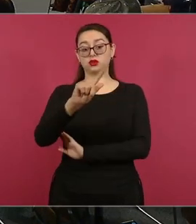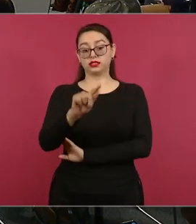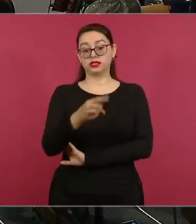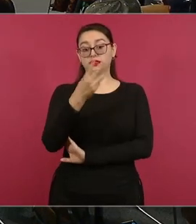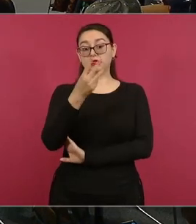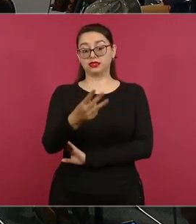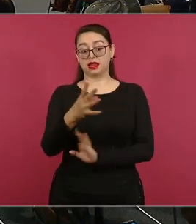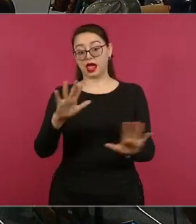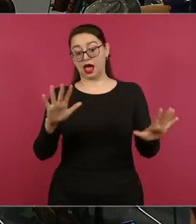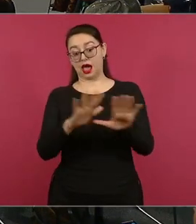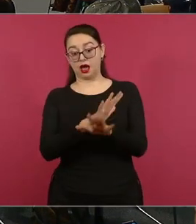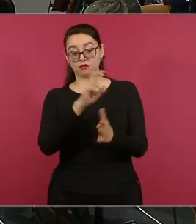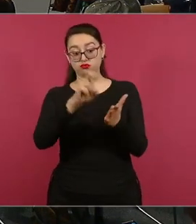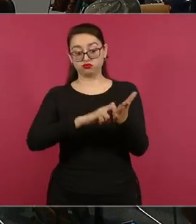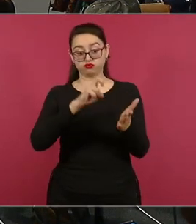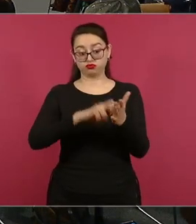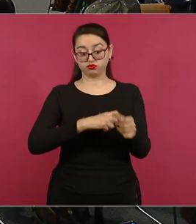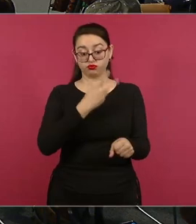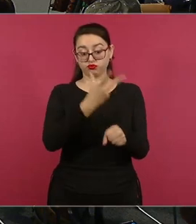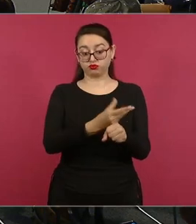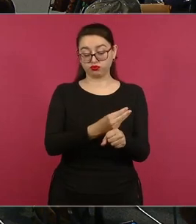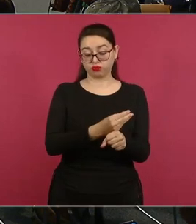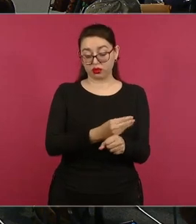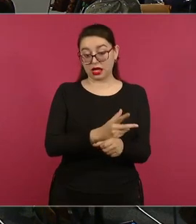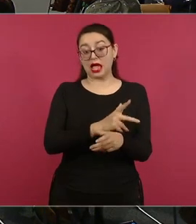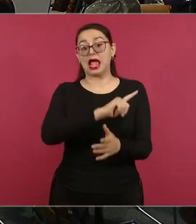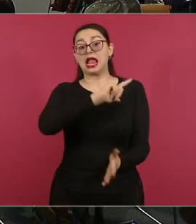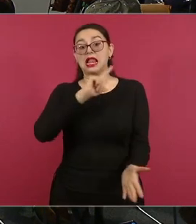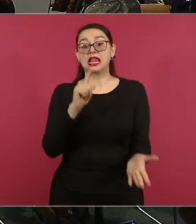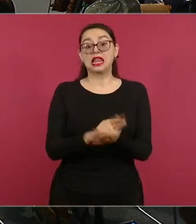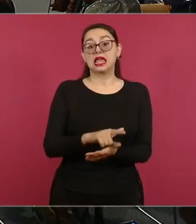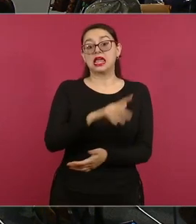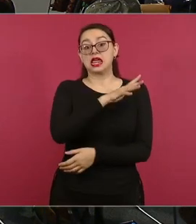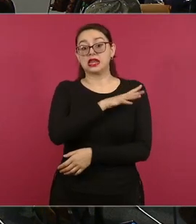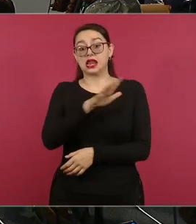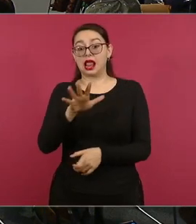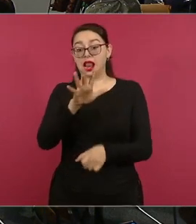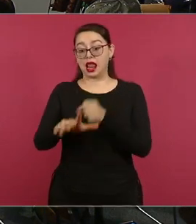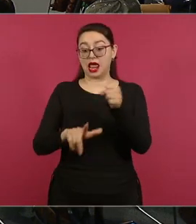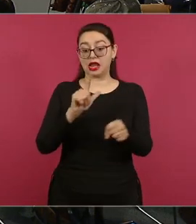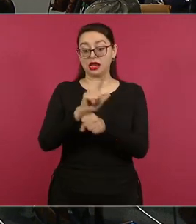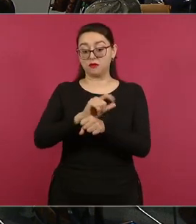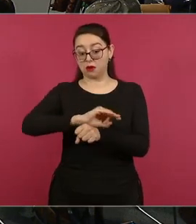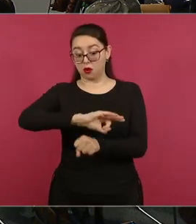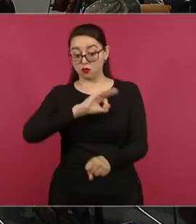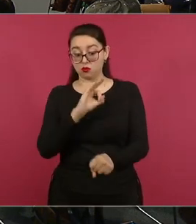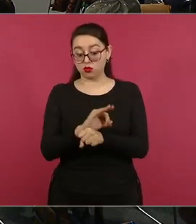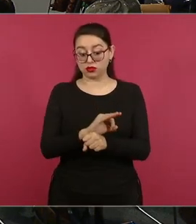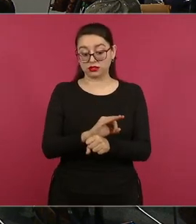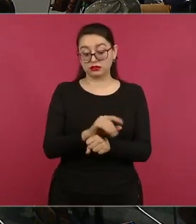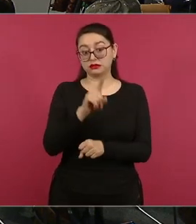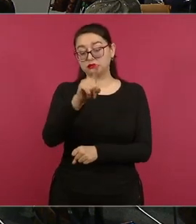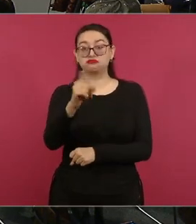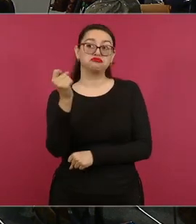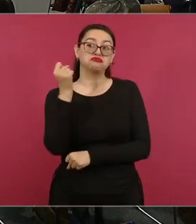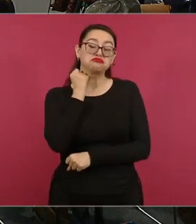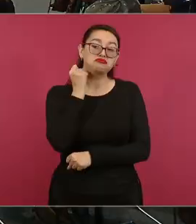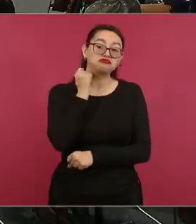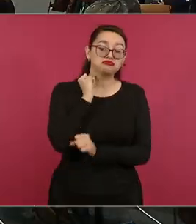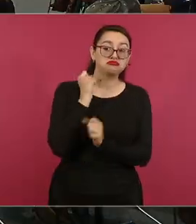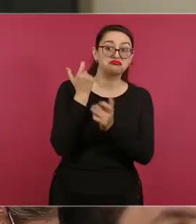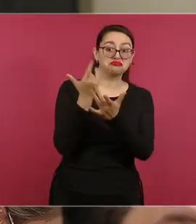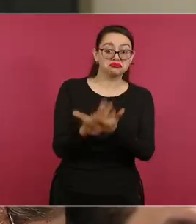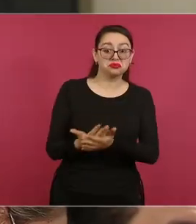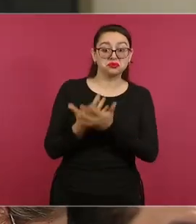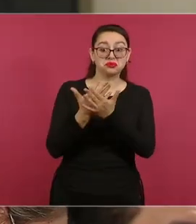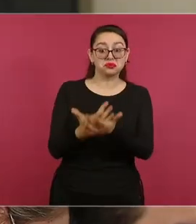para así poder expedir la primera Ley General de Protección Animal, misma que comprende ampliar dicha protección y no sólo a perros y